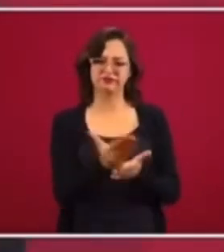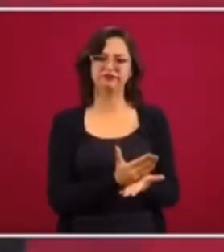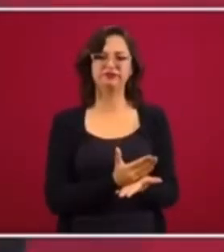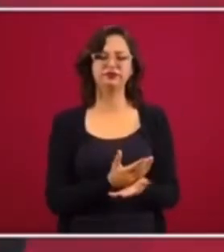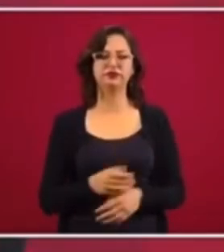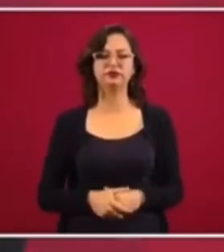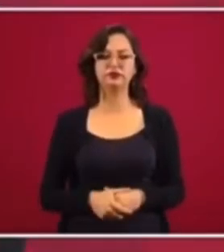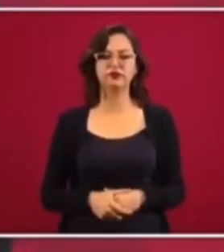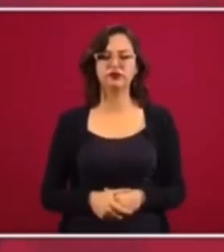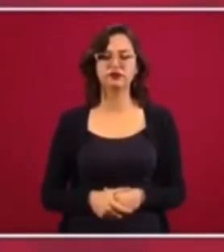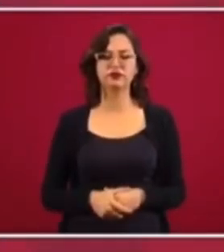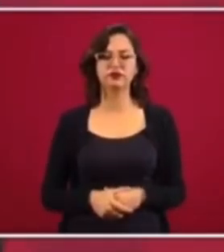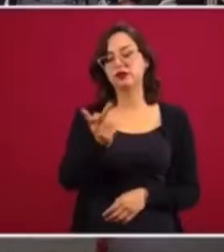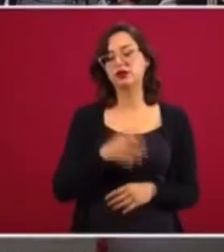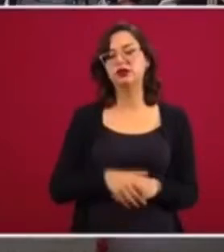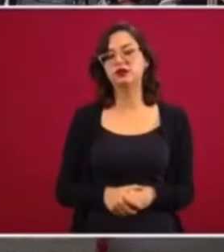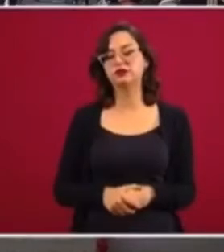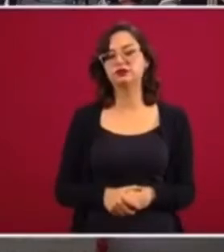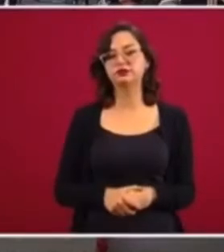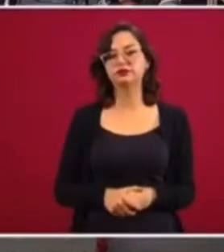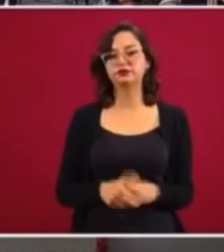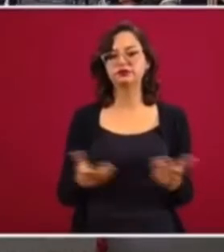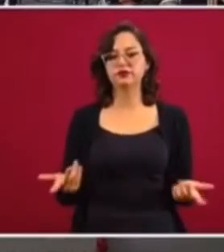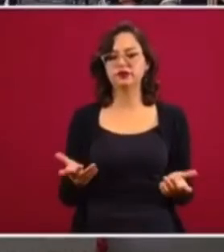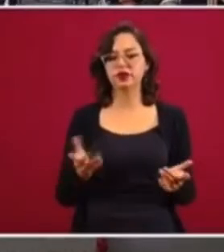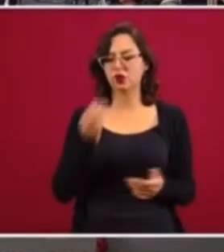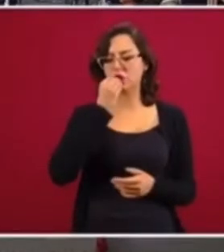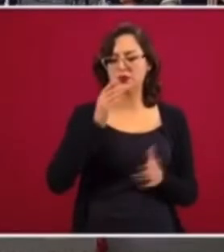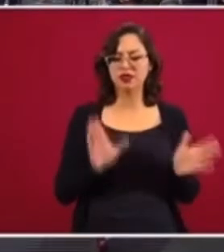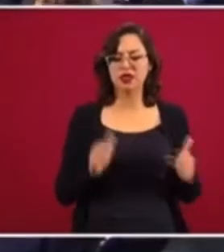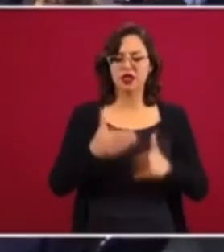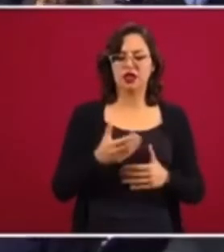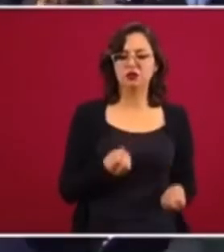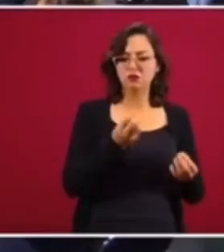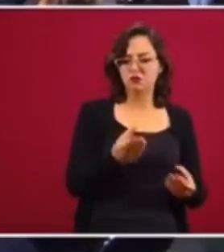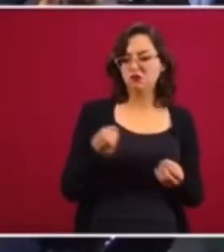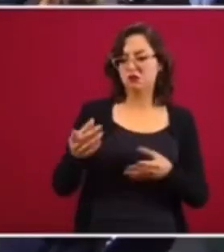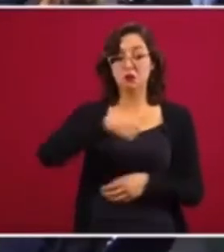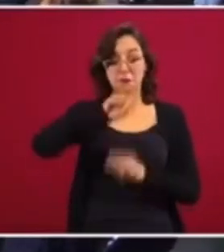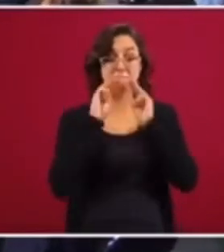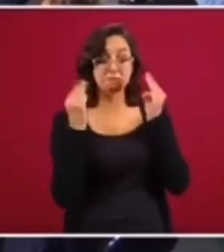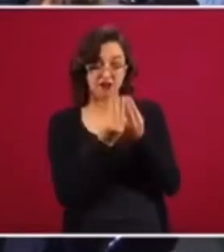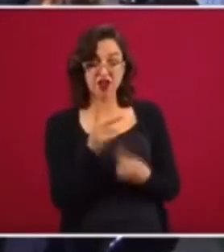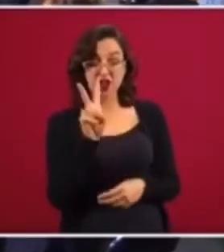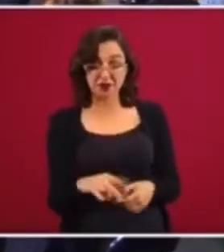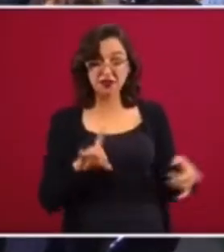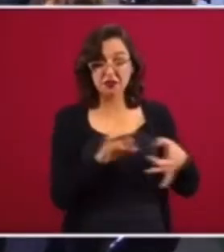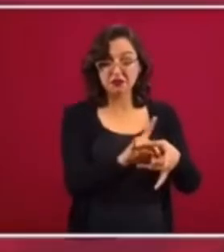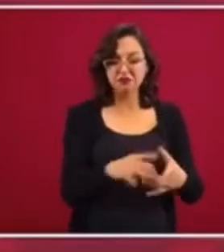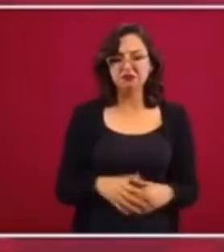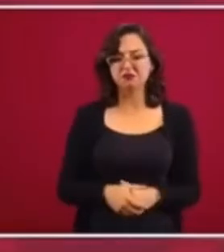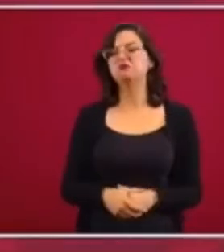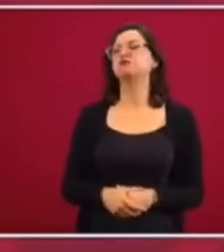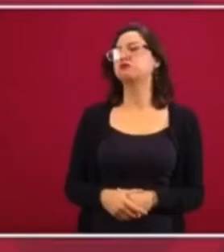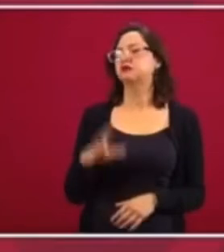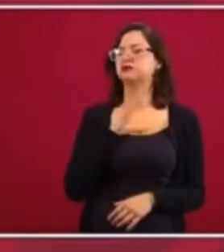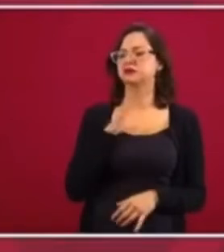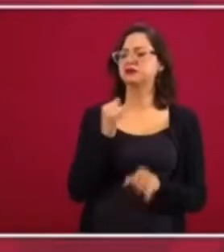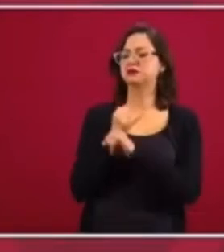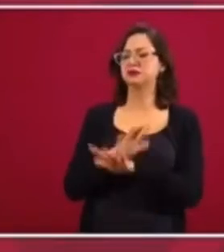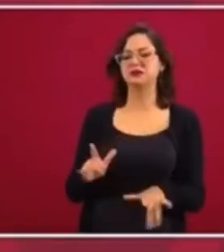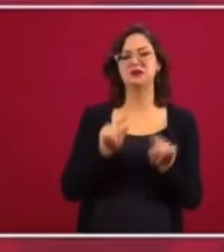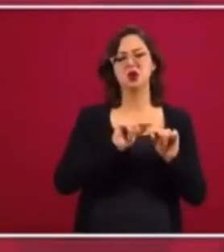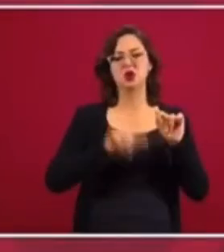y piensen. Lo que mencionaba de las despensas, usted tiene información de que vengan del crimen organizado. Sí, sí, en varias partes.